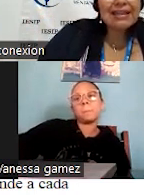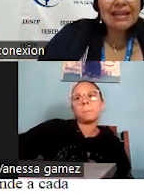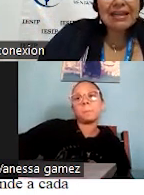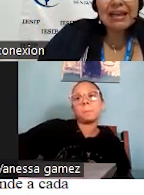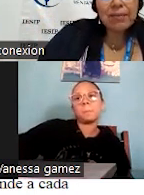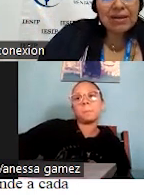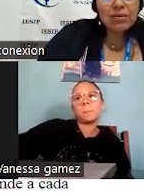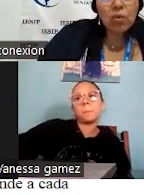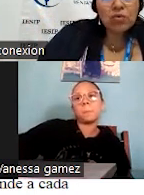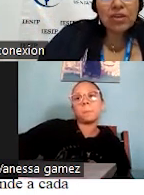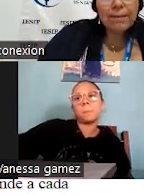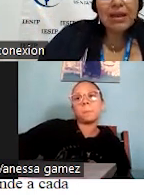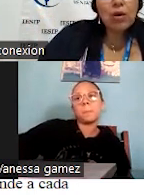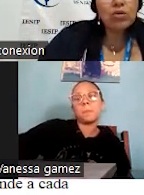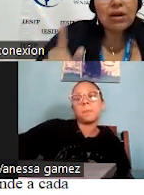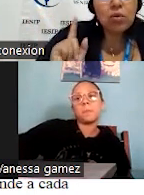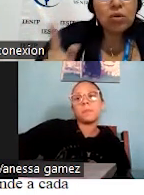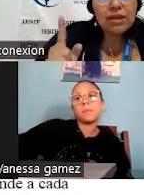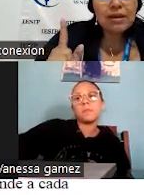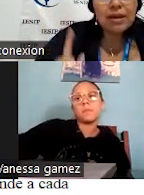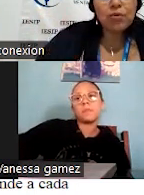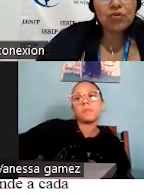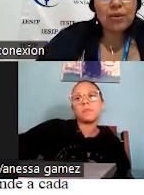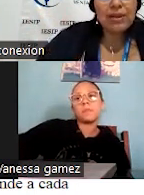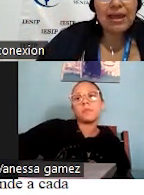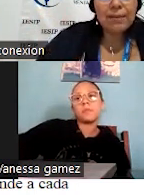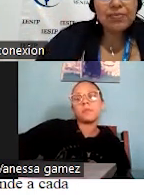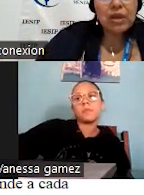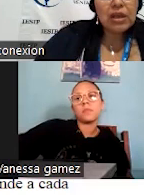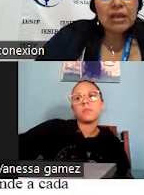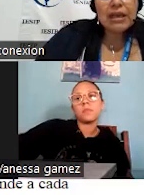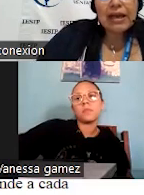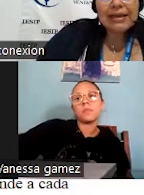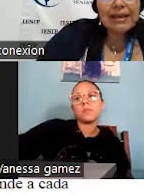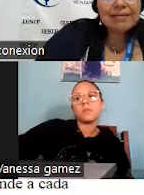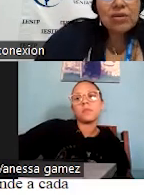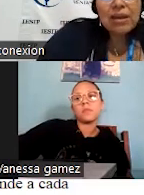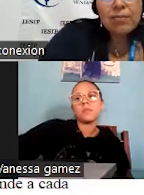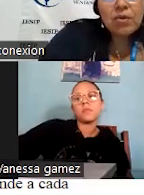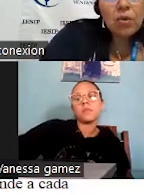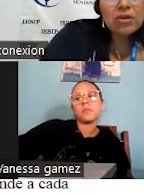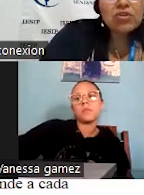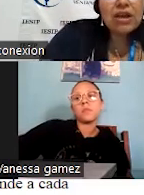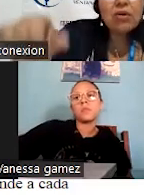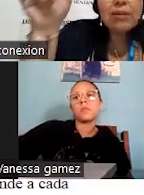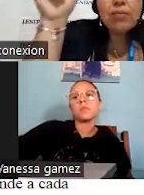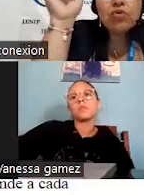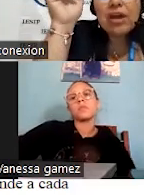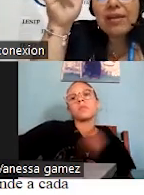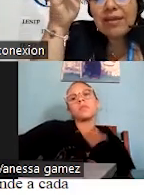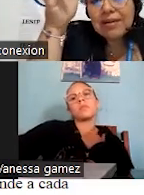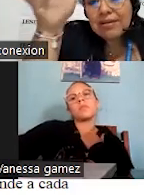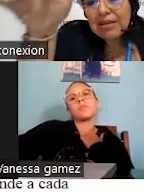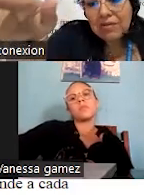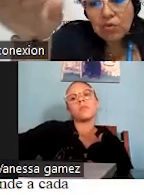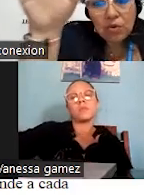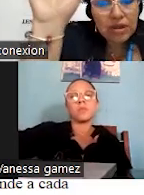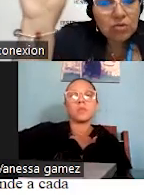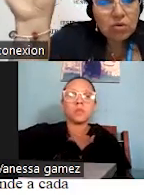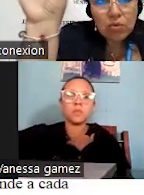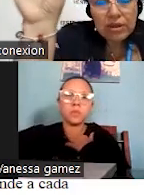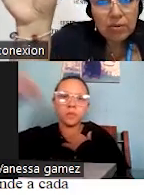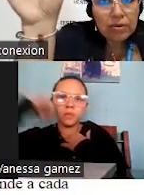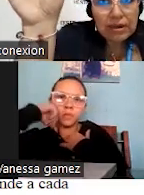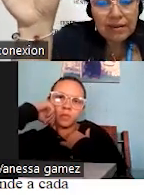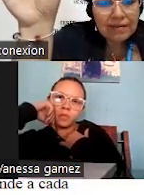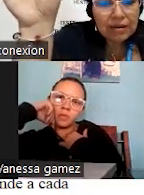Y tiene que haber siempre una cota de responsabilidad. Aquí está un ejemplo de cuando llega una posada y ya eso